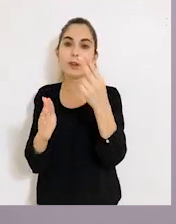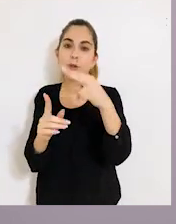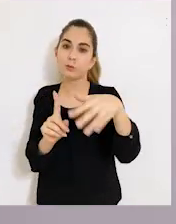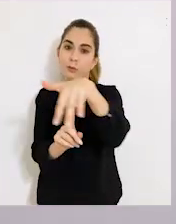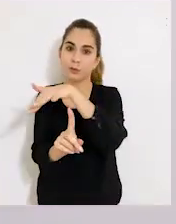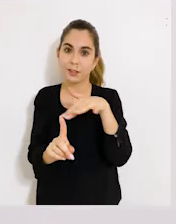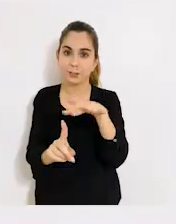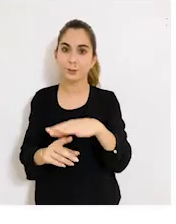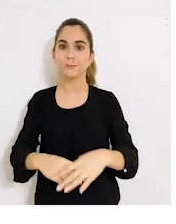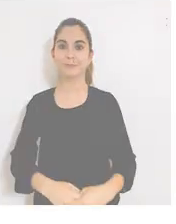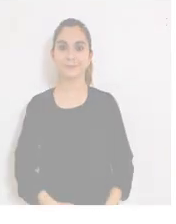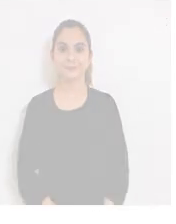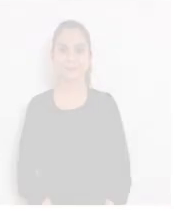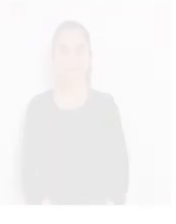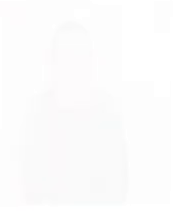medio que los rodea.